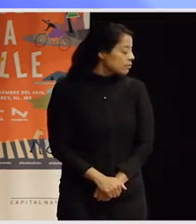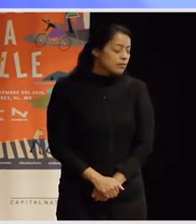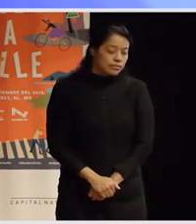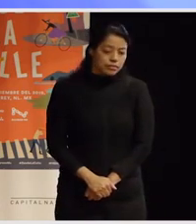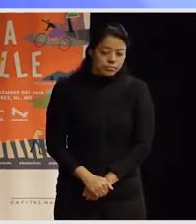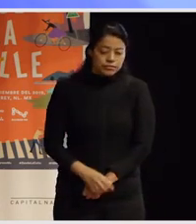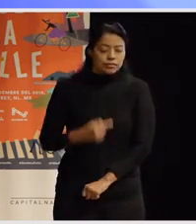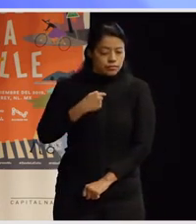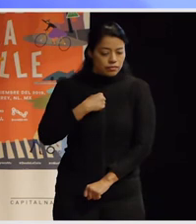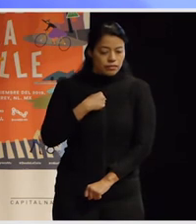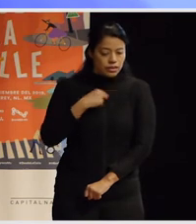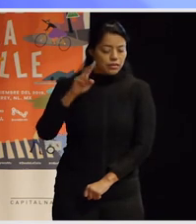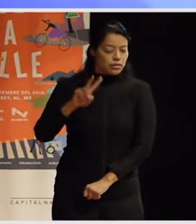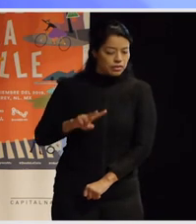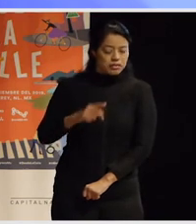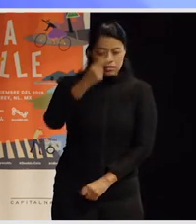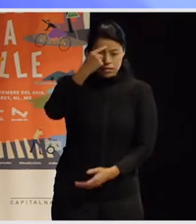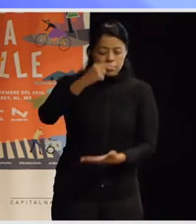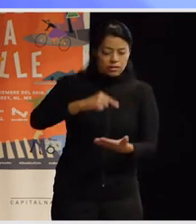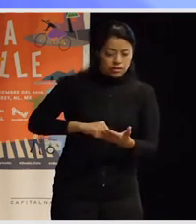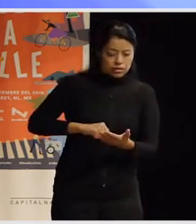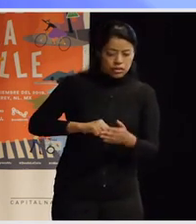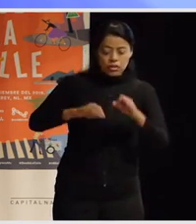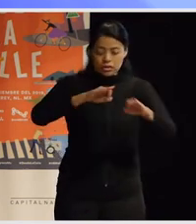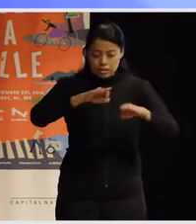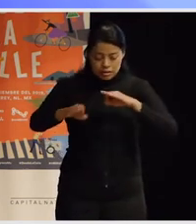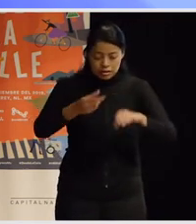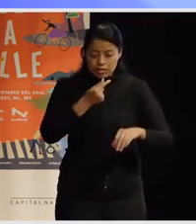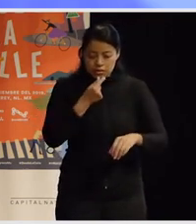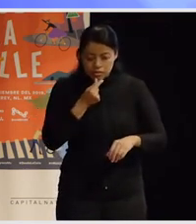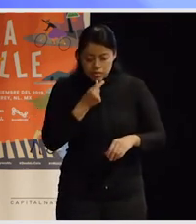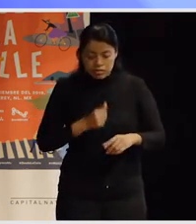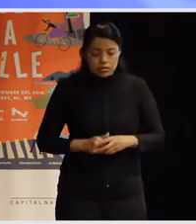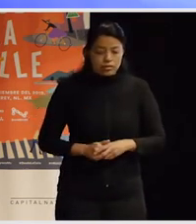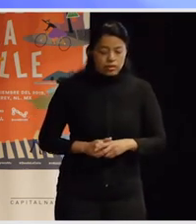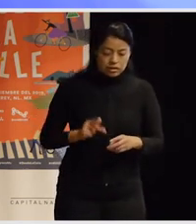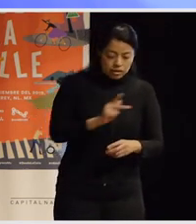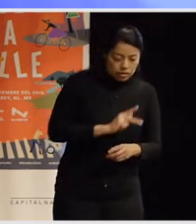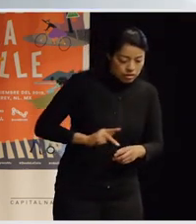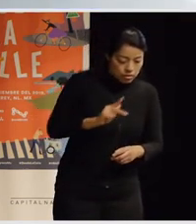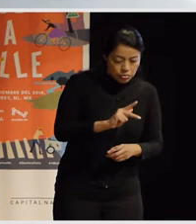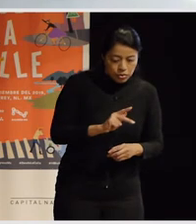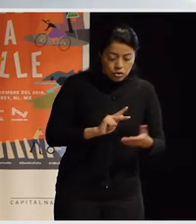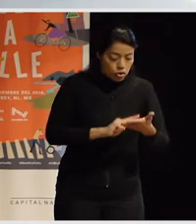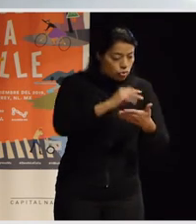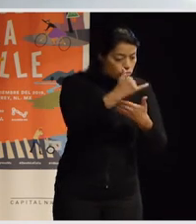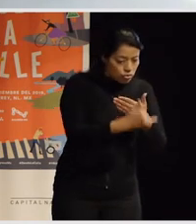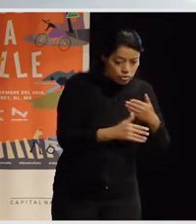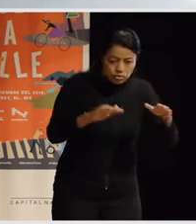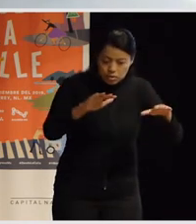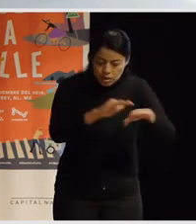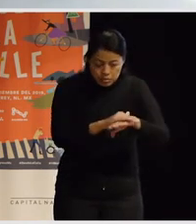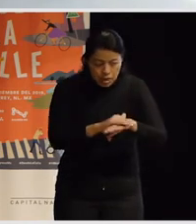Sí, bueno, yo en realidad creo que el trabajo con la infancia, de hecho, bueno, en Sopela, en este pueblo nos cambió el proyecto, de hecho, porque